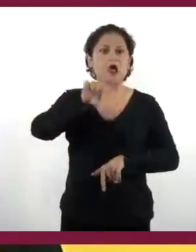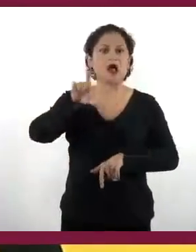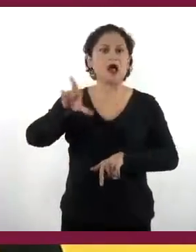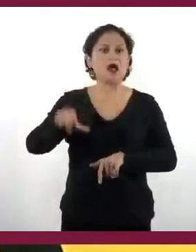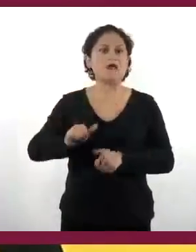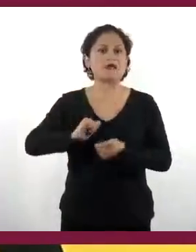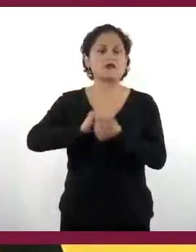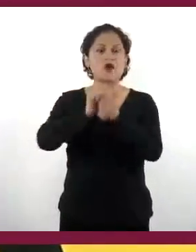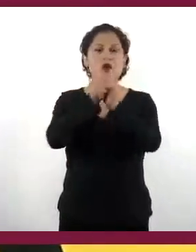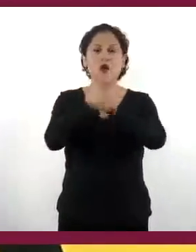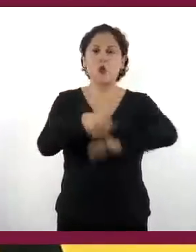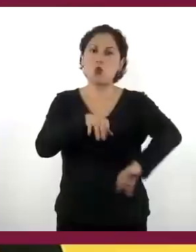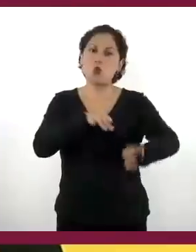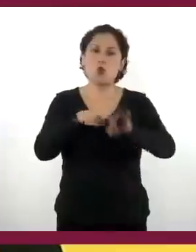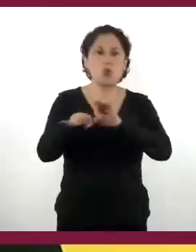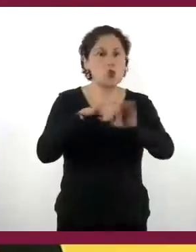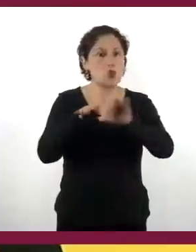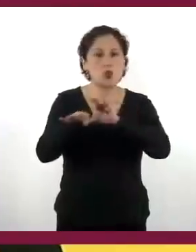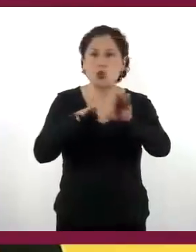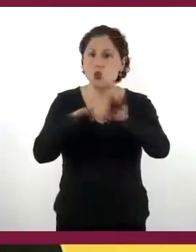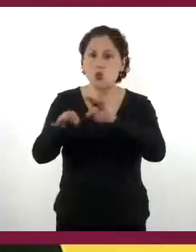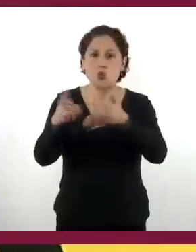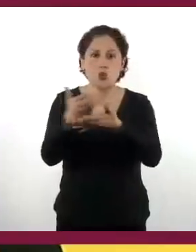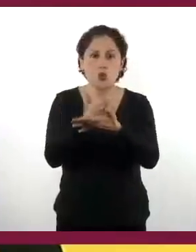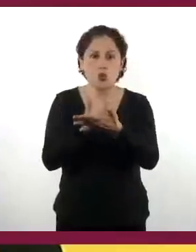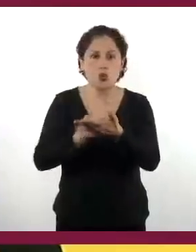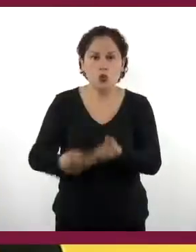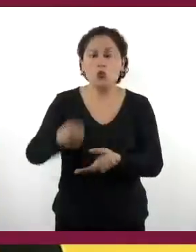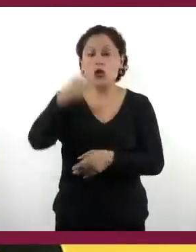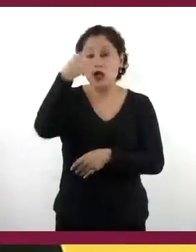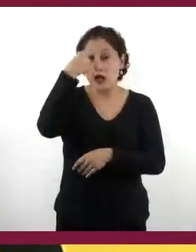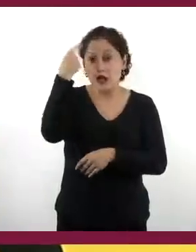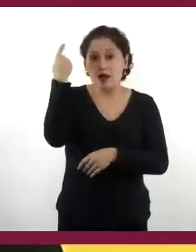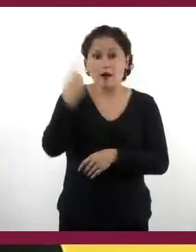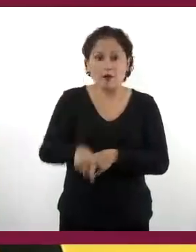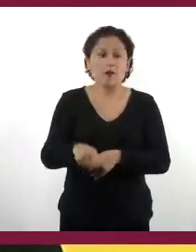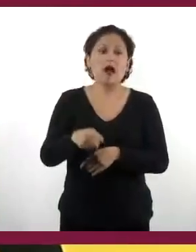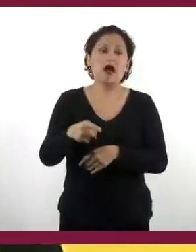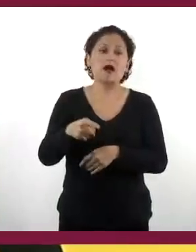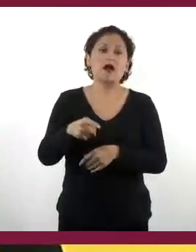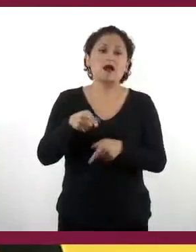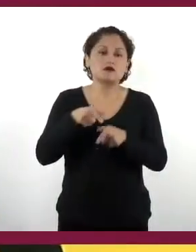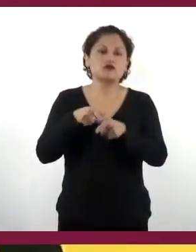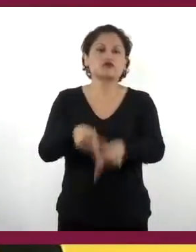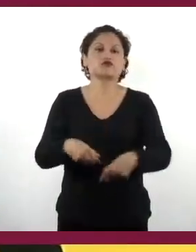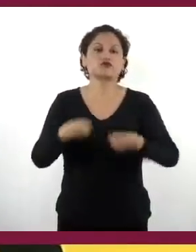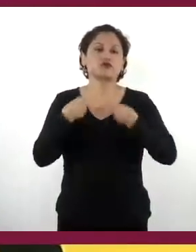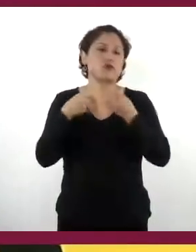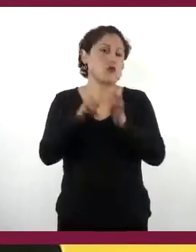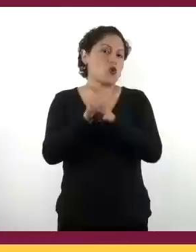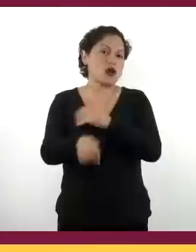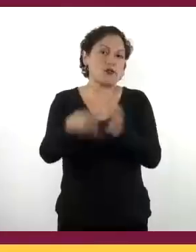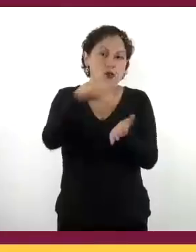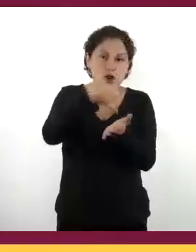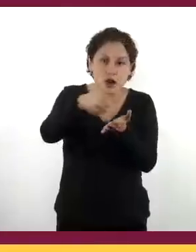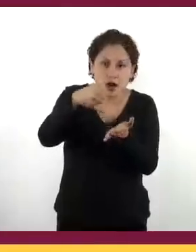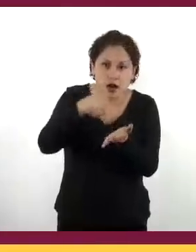unidades productivas, en las que se llevaron a cabo actividades agrícolas, ganaderas o mineras.